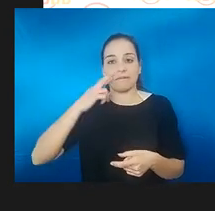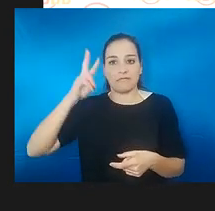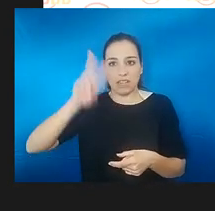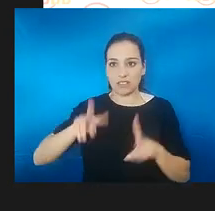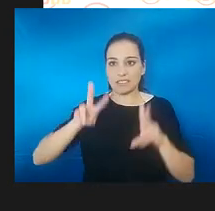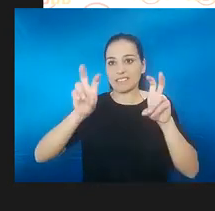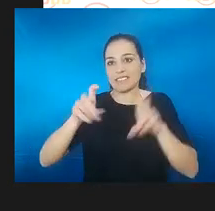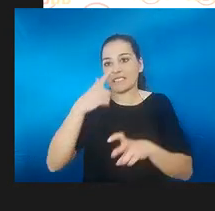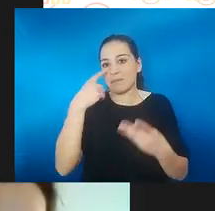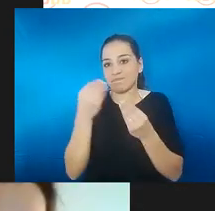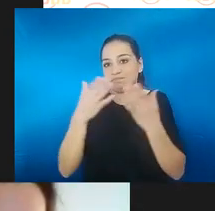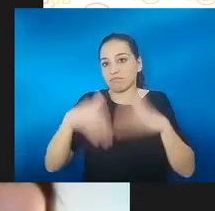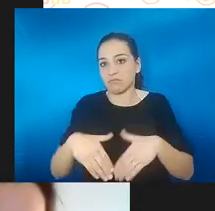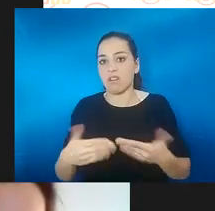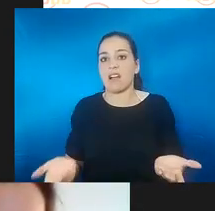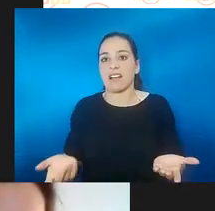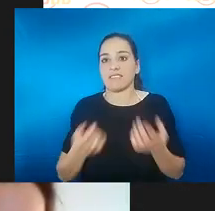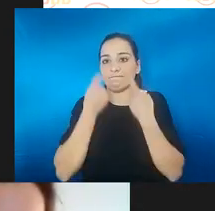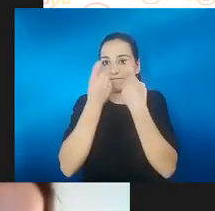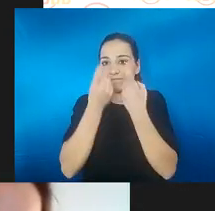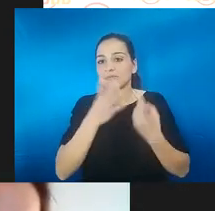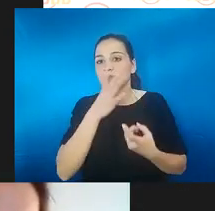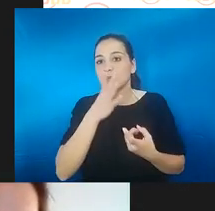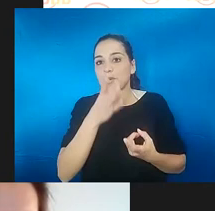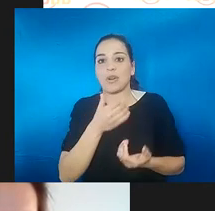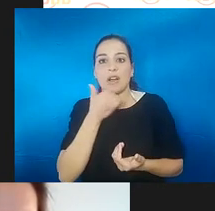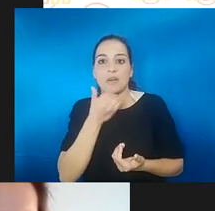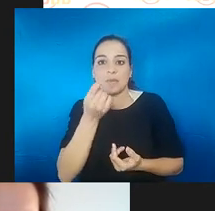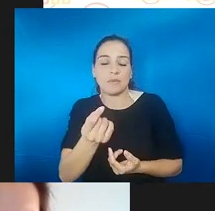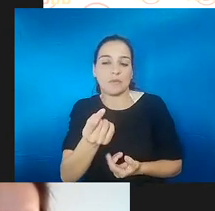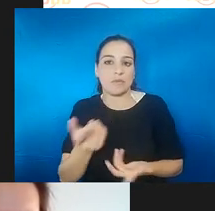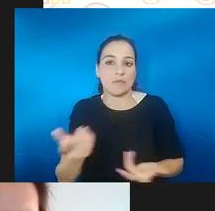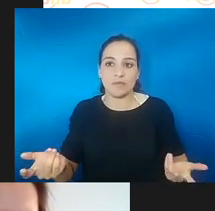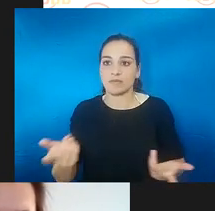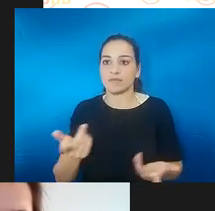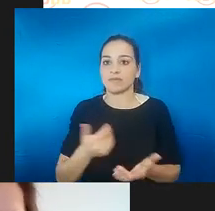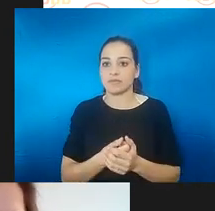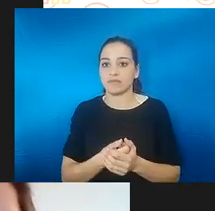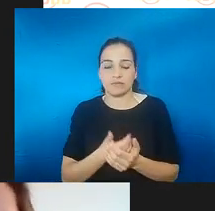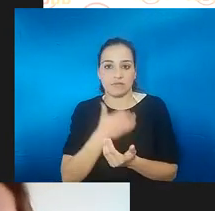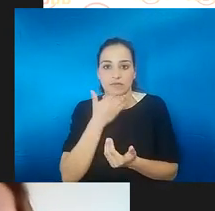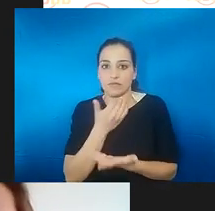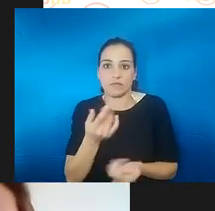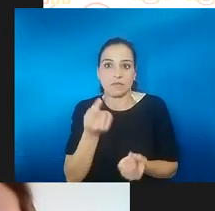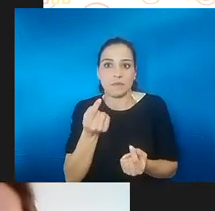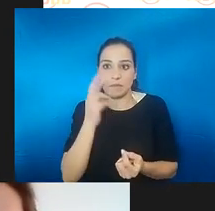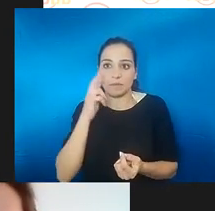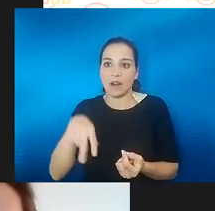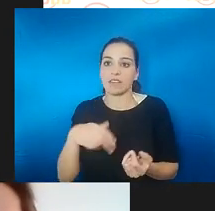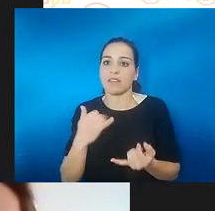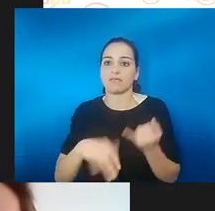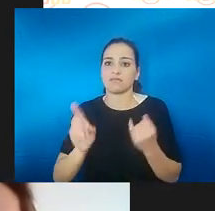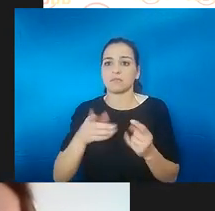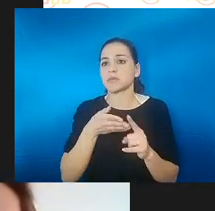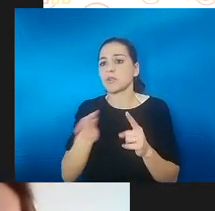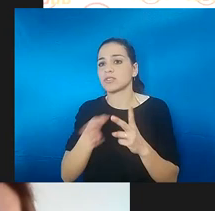se reconociera, aunque fuera el porcentaje que corresponda, al mínimo que fuera. Y ni siquiera quieres una